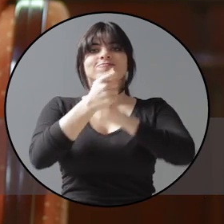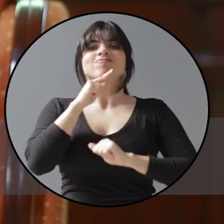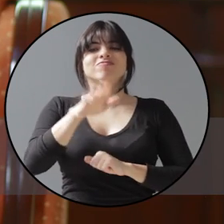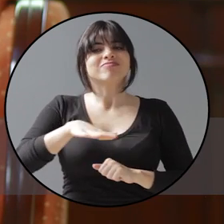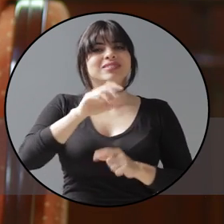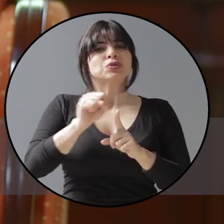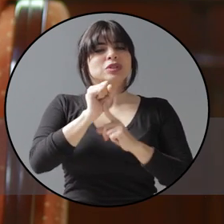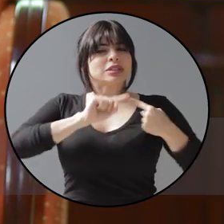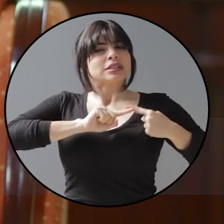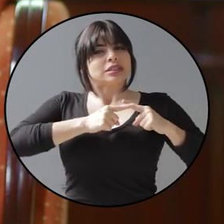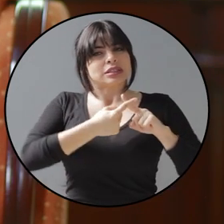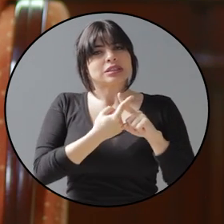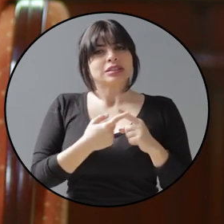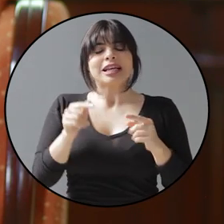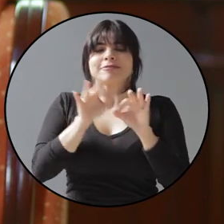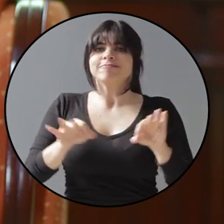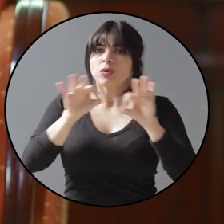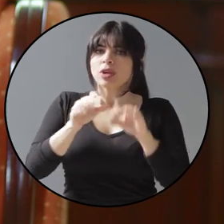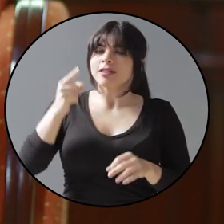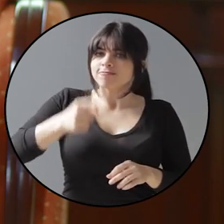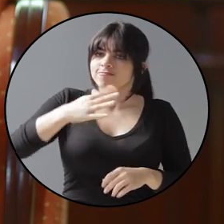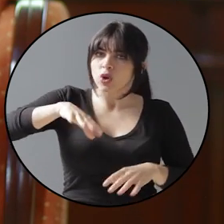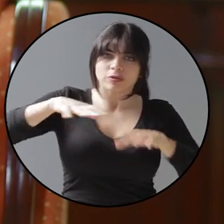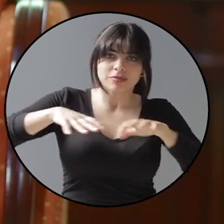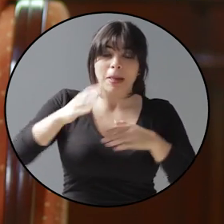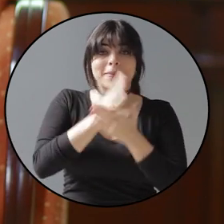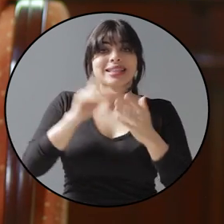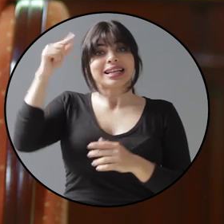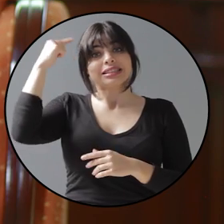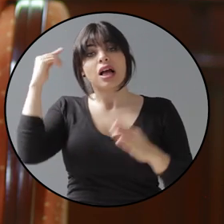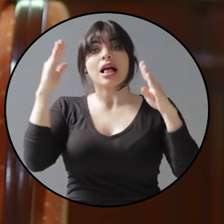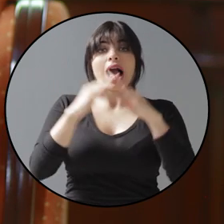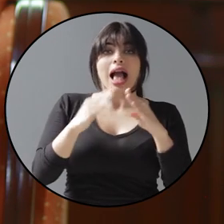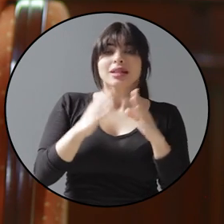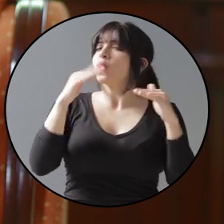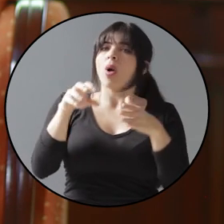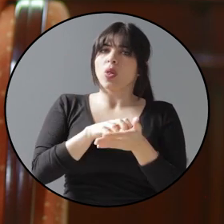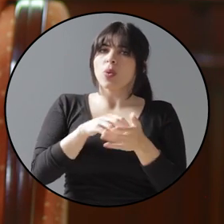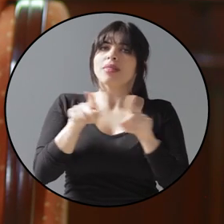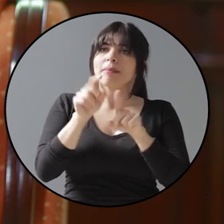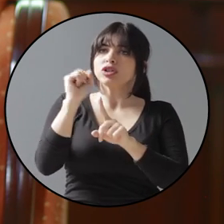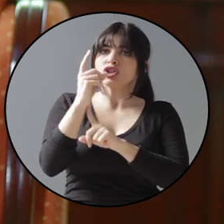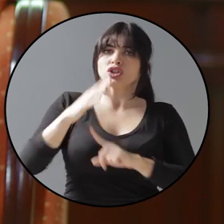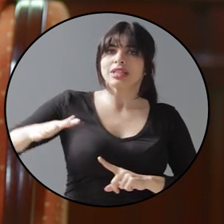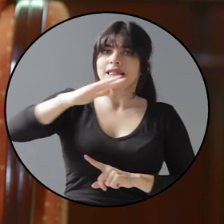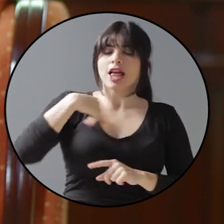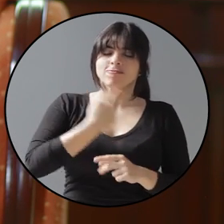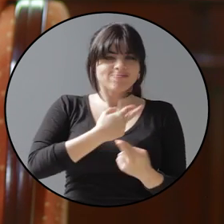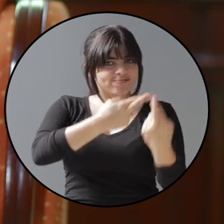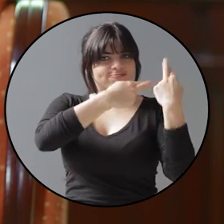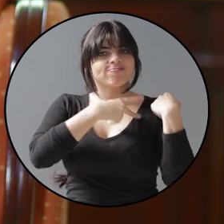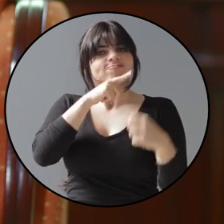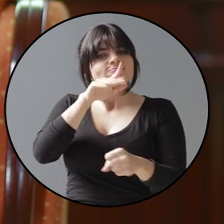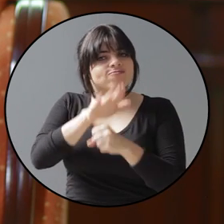dolorosa sobre la que es un imperativo actuar, desde el Estado, el hogar y sin duda como sociedad. Nos corresponde